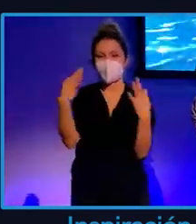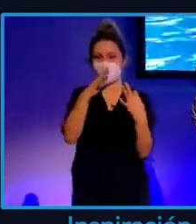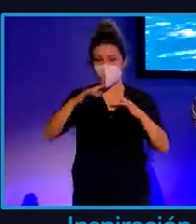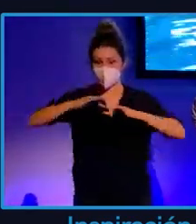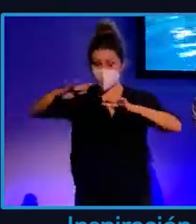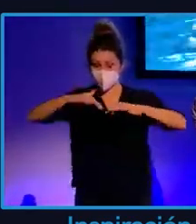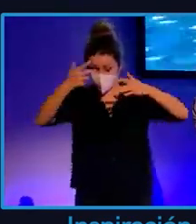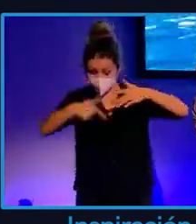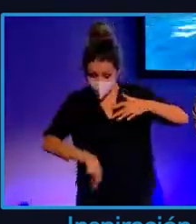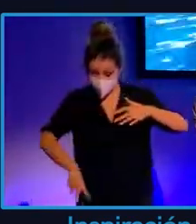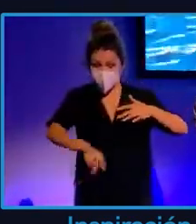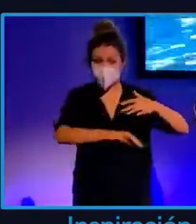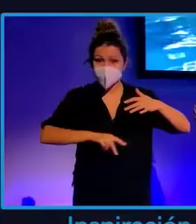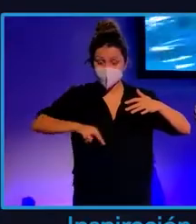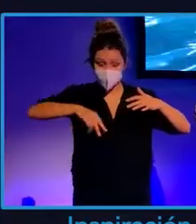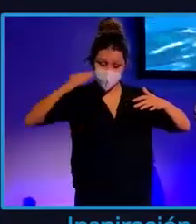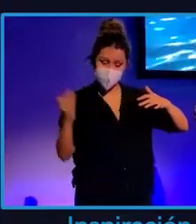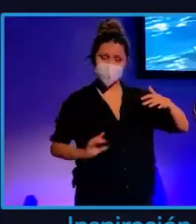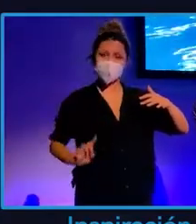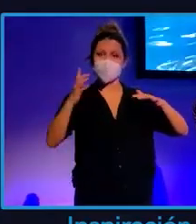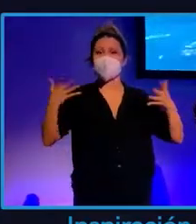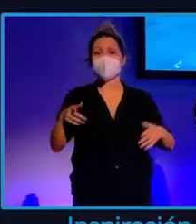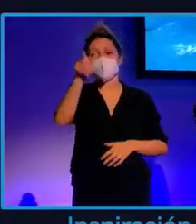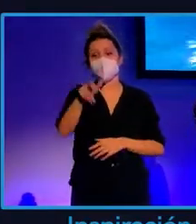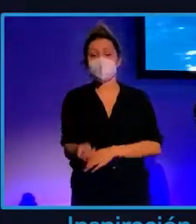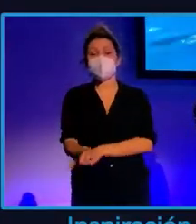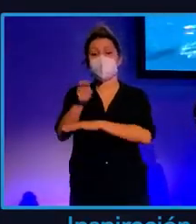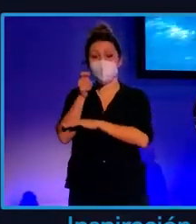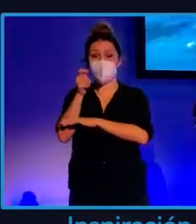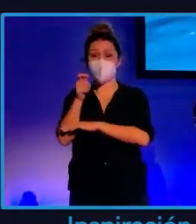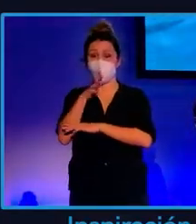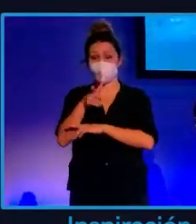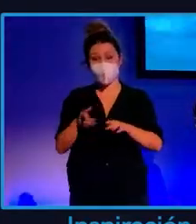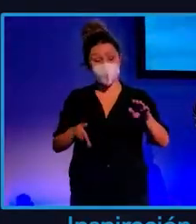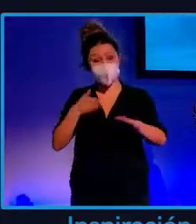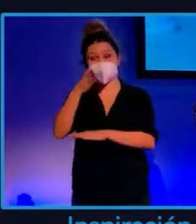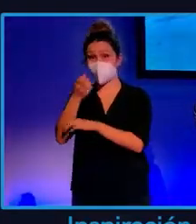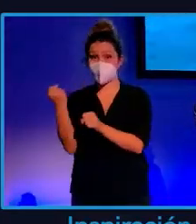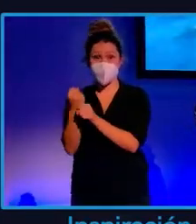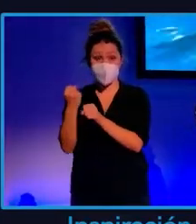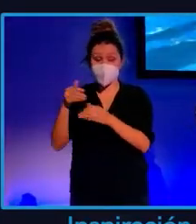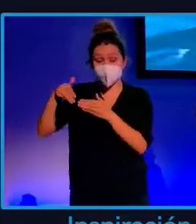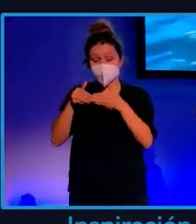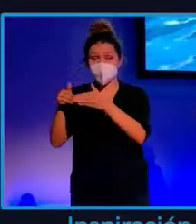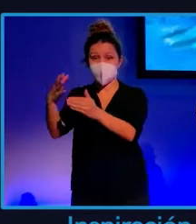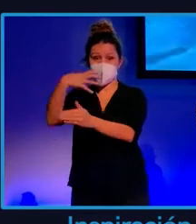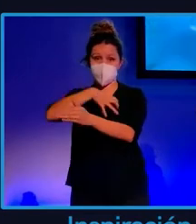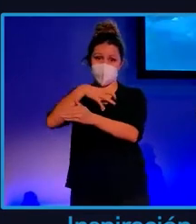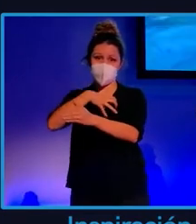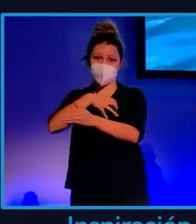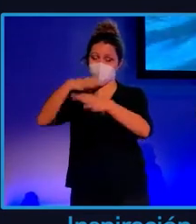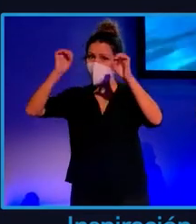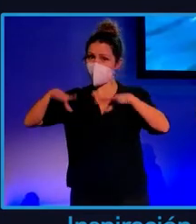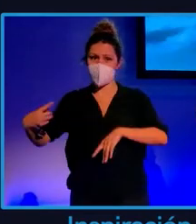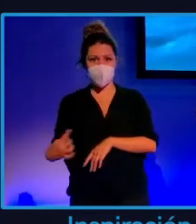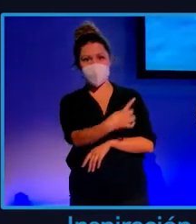duda, los mayores perjudicados están siendo los pescadores. Ya no salen a paenar a bordo de barcos como este en el que me encuentro.